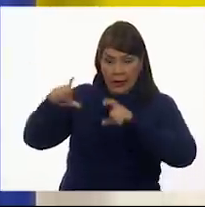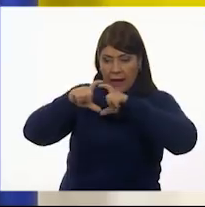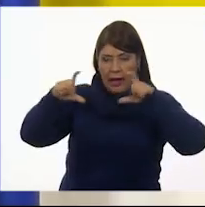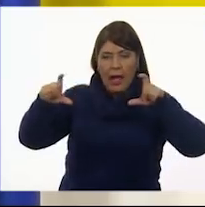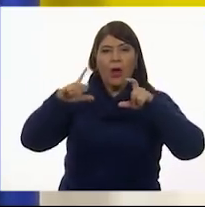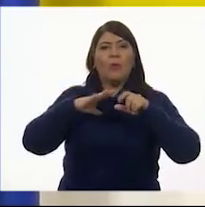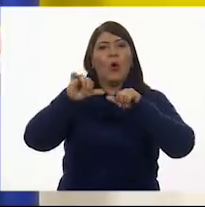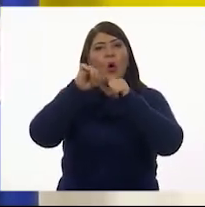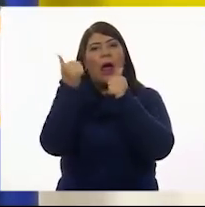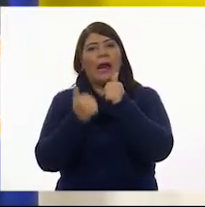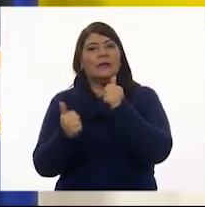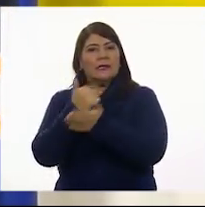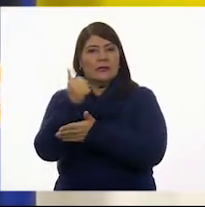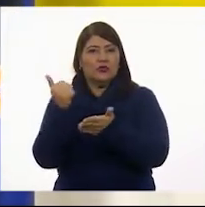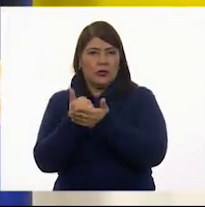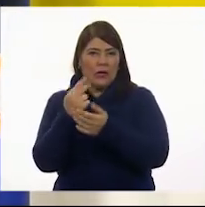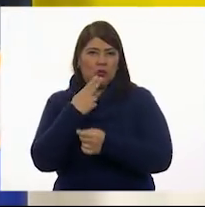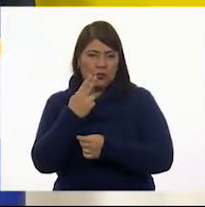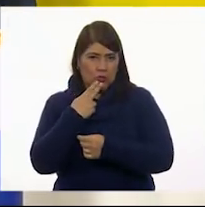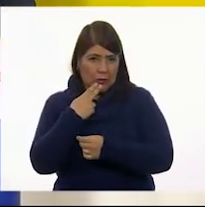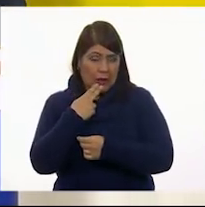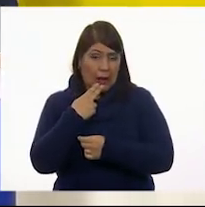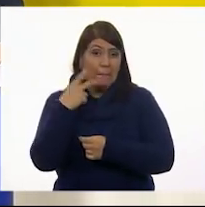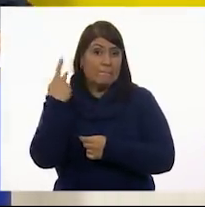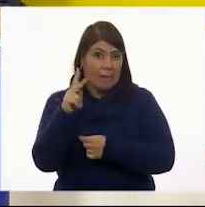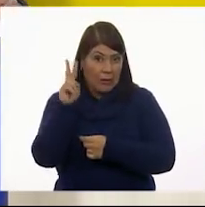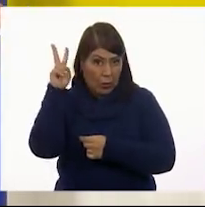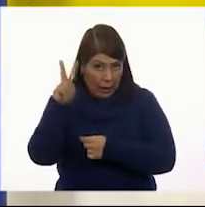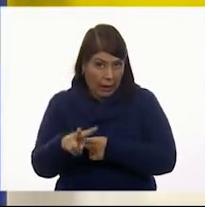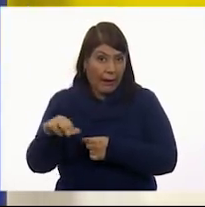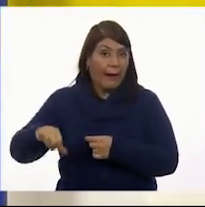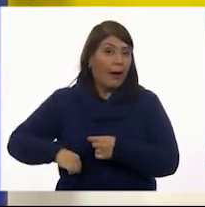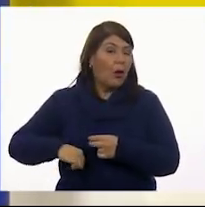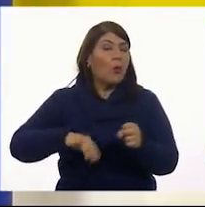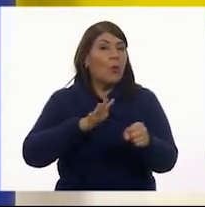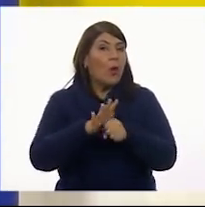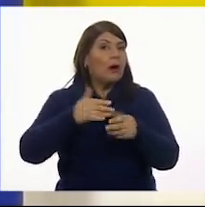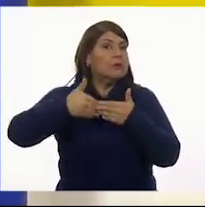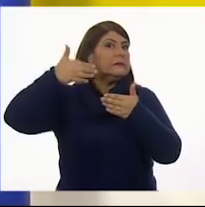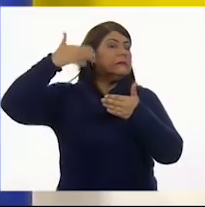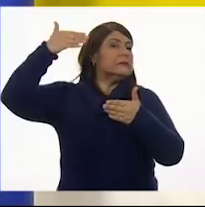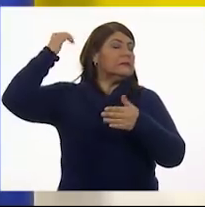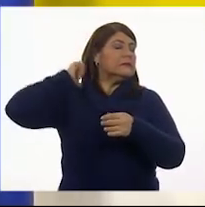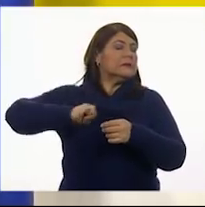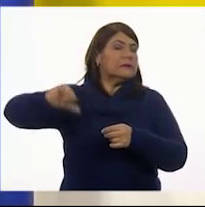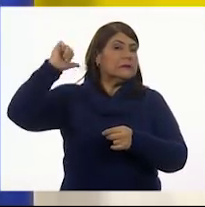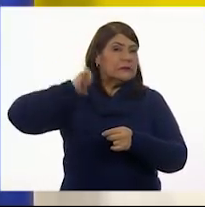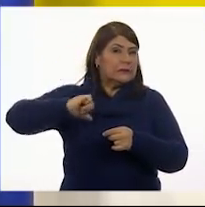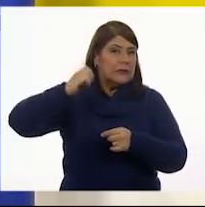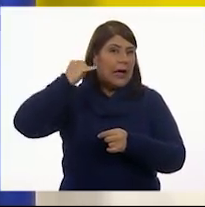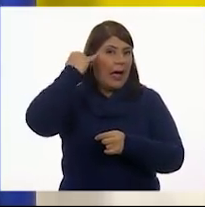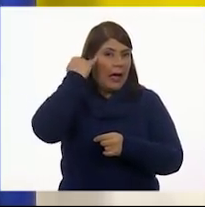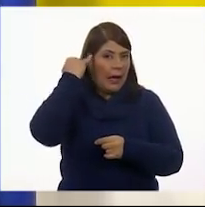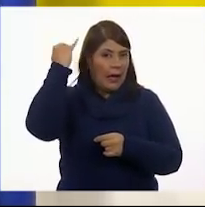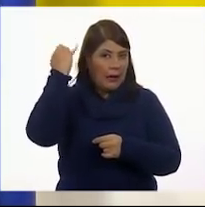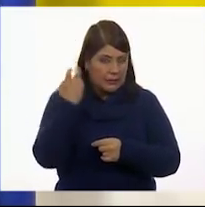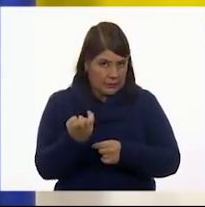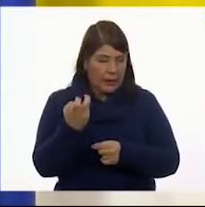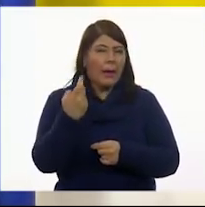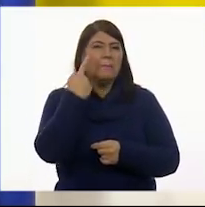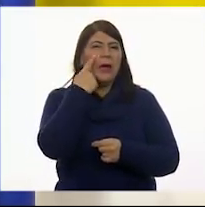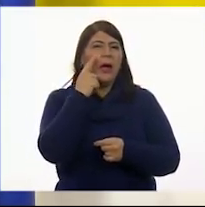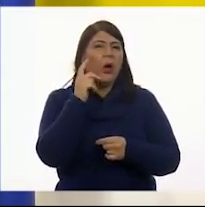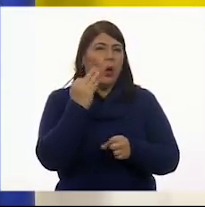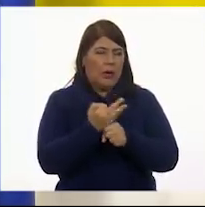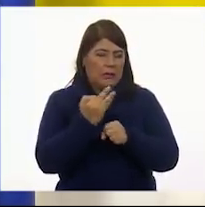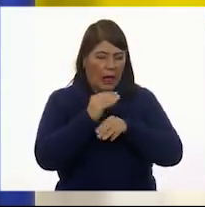urbano. Y lo más interesante, viene desde nuestros antepasados. Y para ello, ¿qué te parece si creamos una muestra